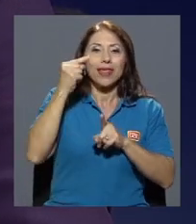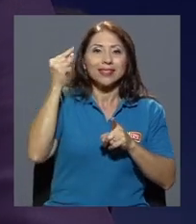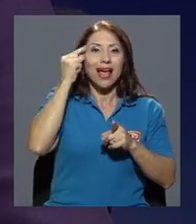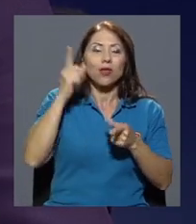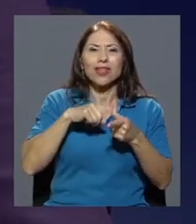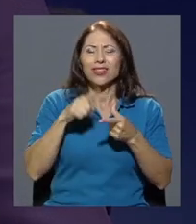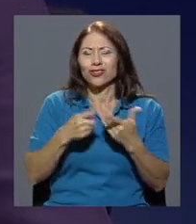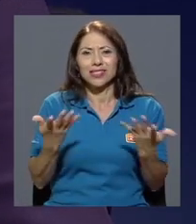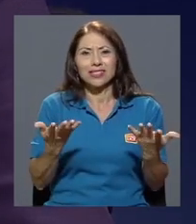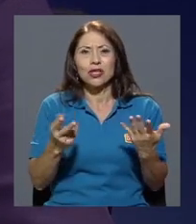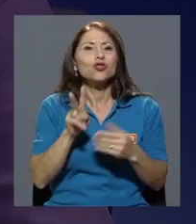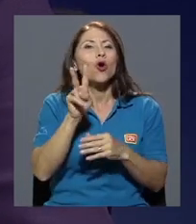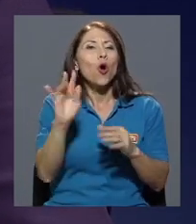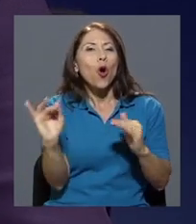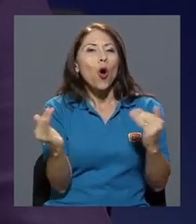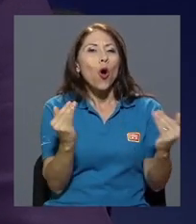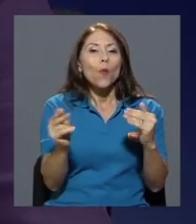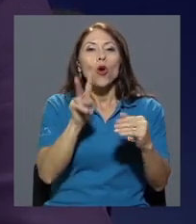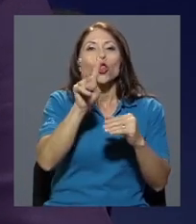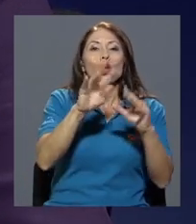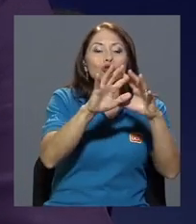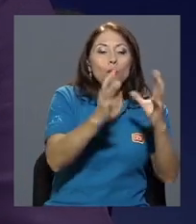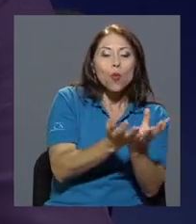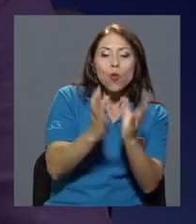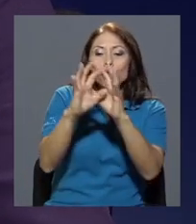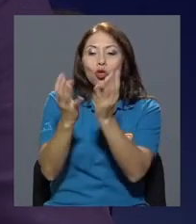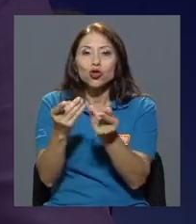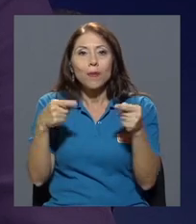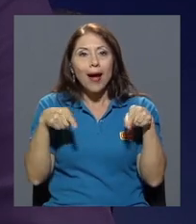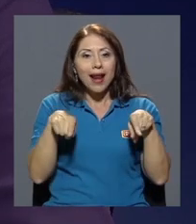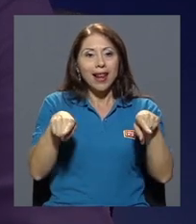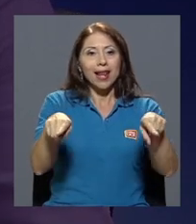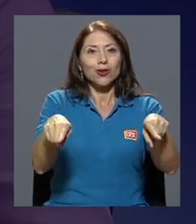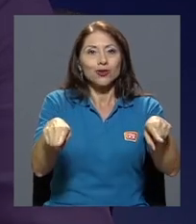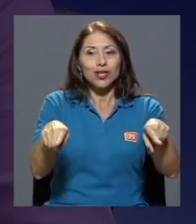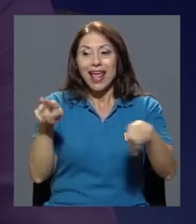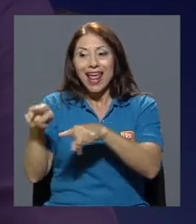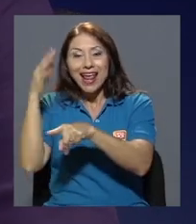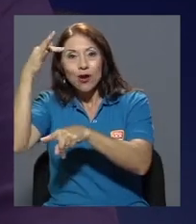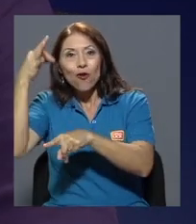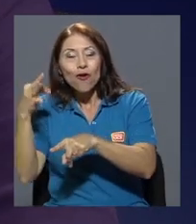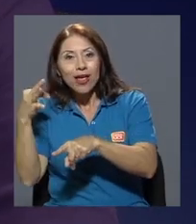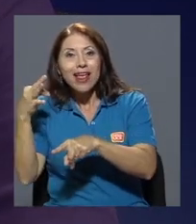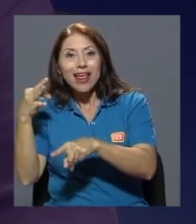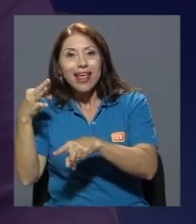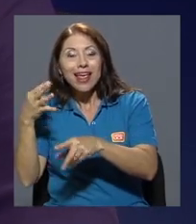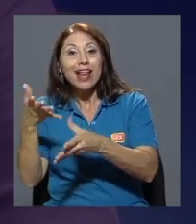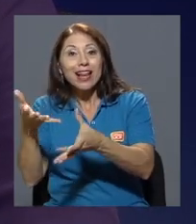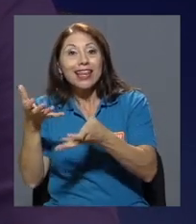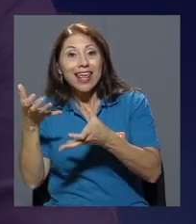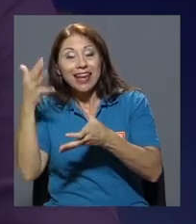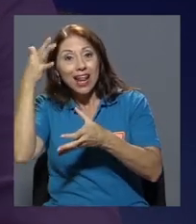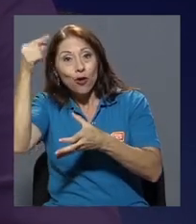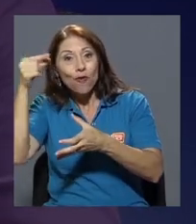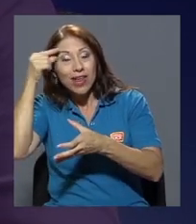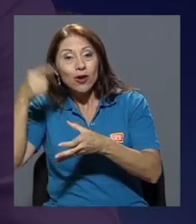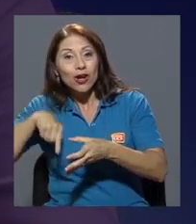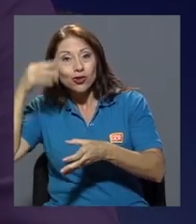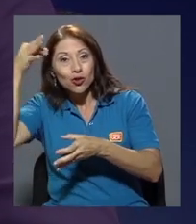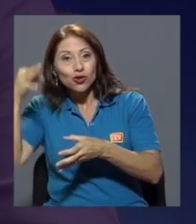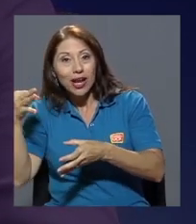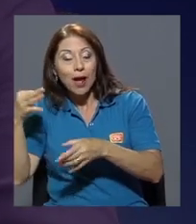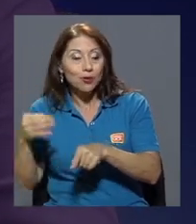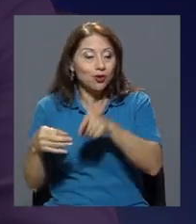narrativa hay dos mundos paralelos el que quiere el gobierno que todos creamos y el que está enfrentando la ciudadanía y ante esa